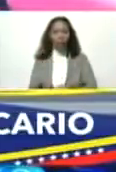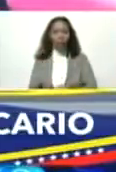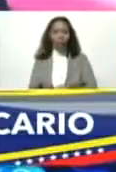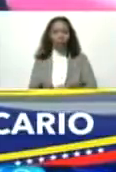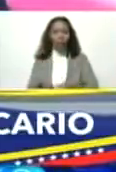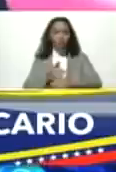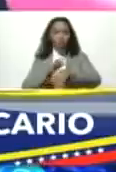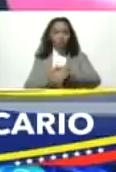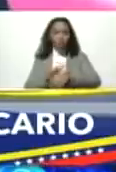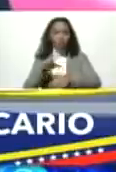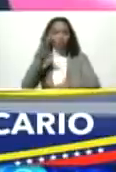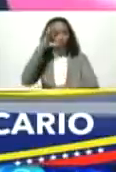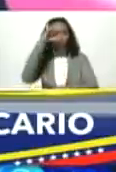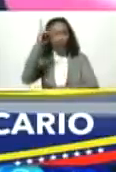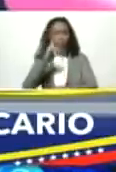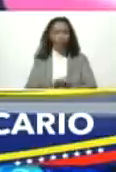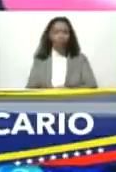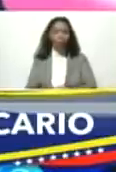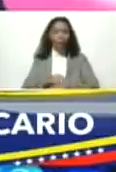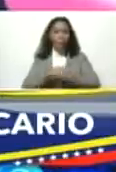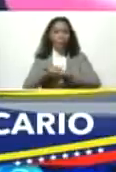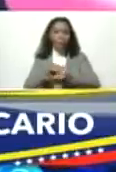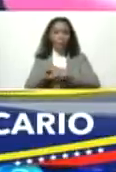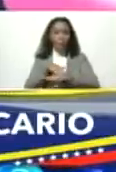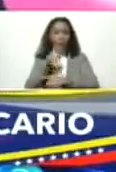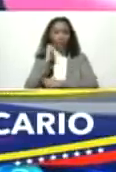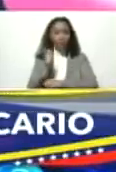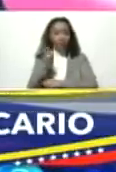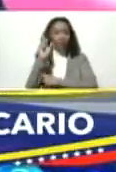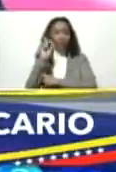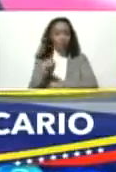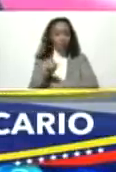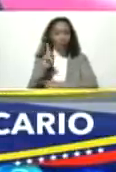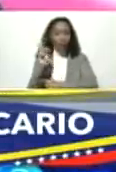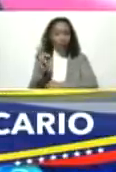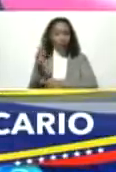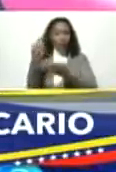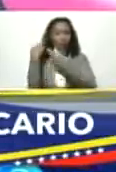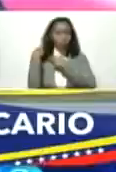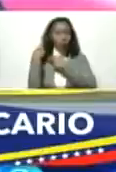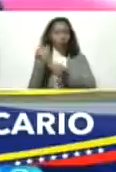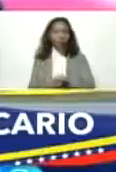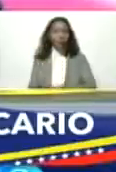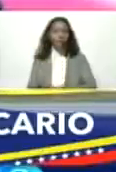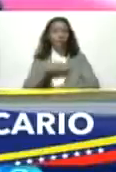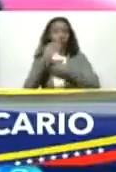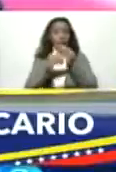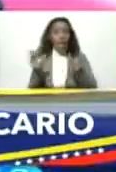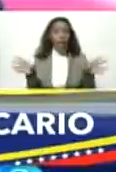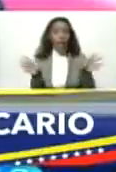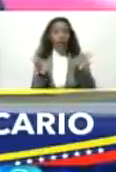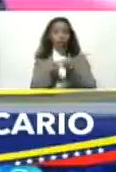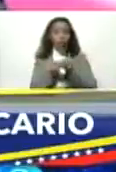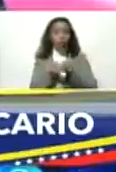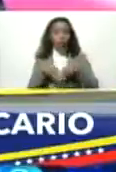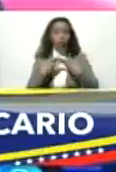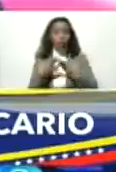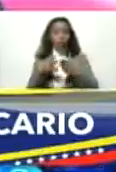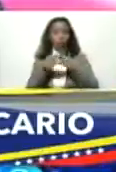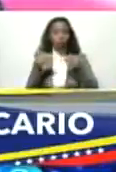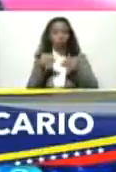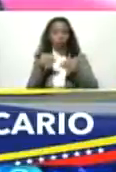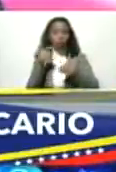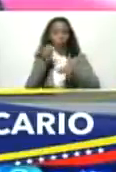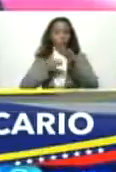doctora Delcy Rodríguez, además, ministra de finanzas, plenipotenciaria, bueno, hiciera un resumen a todos